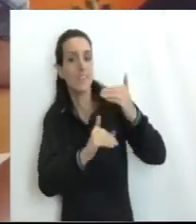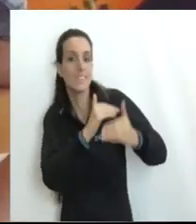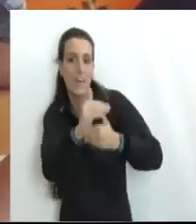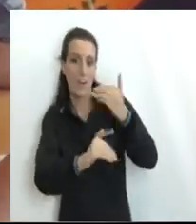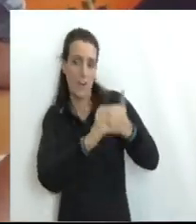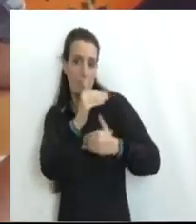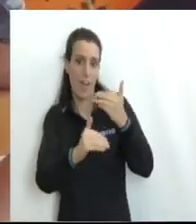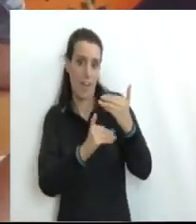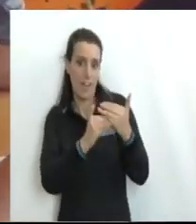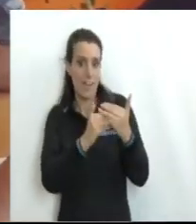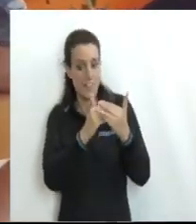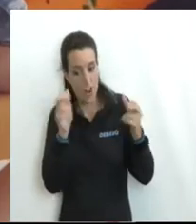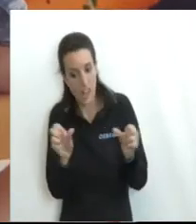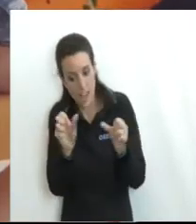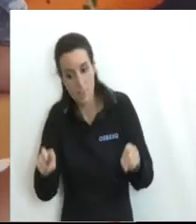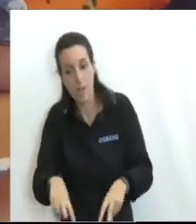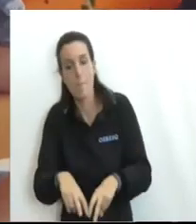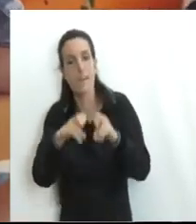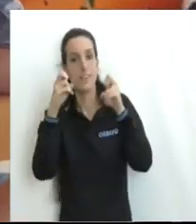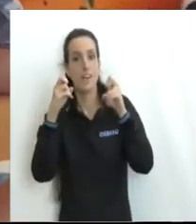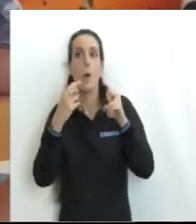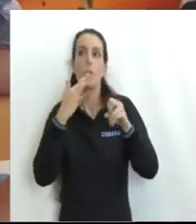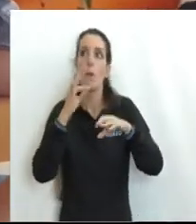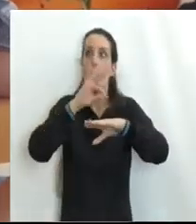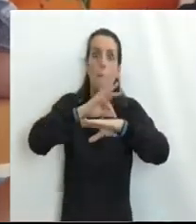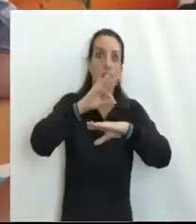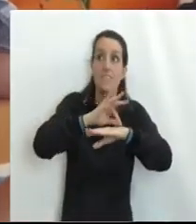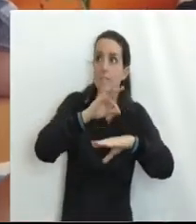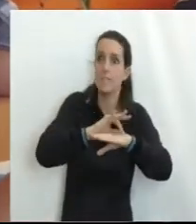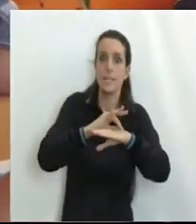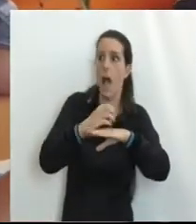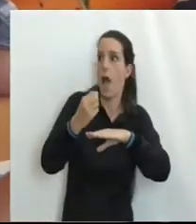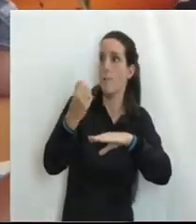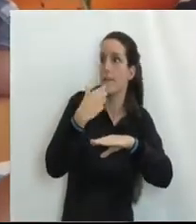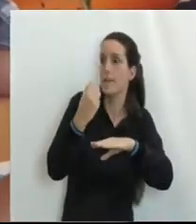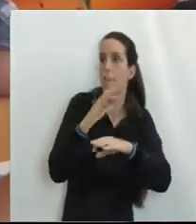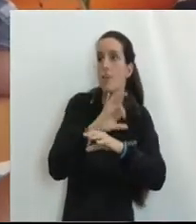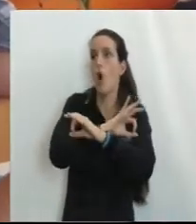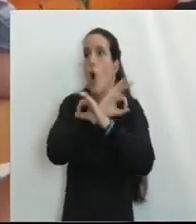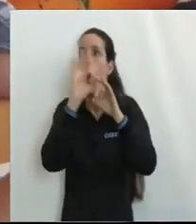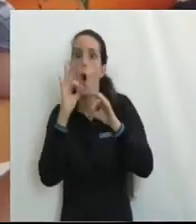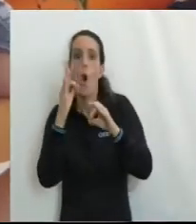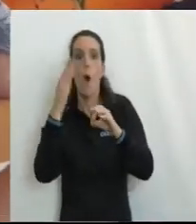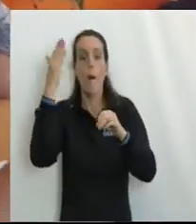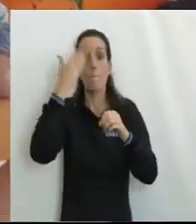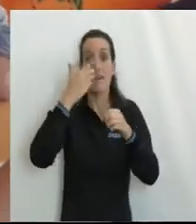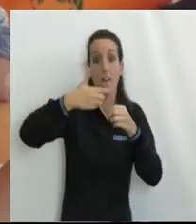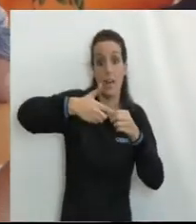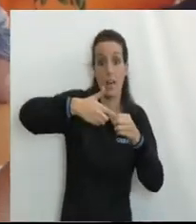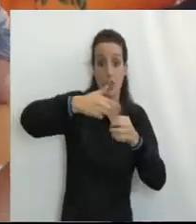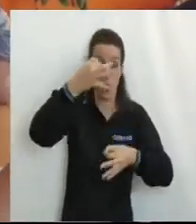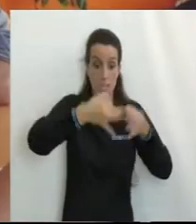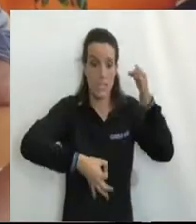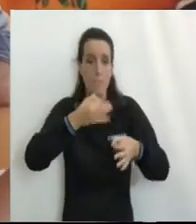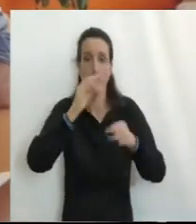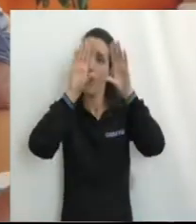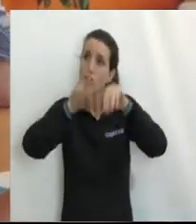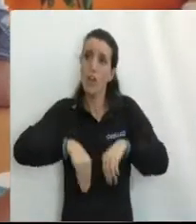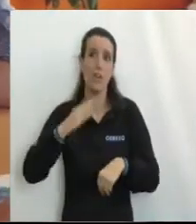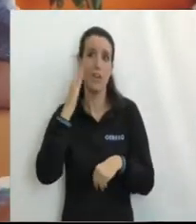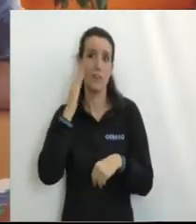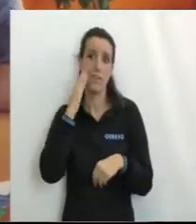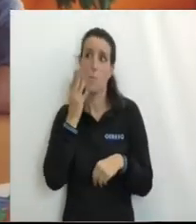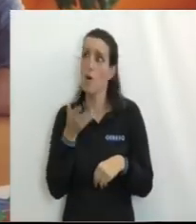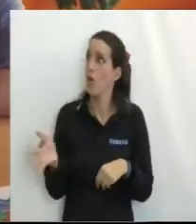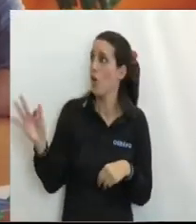industria Se puede desarrollar En función de la misma En lo que tiene que ver Con medicamentos En lo que tiene que ver Con petroquímica En lo que tiene